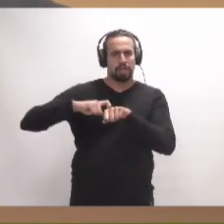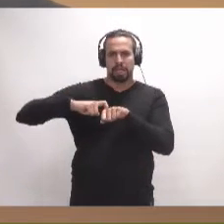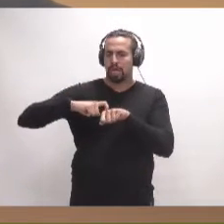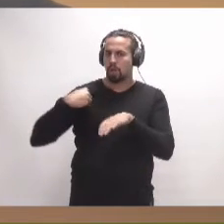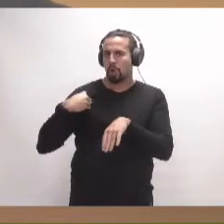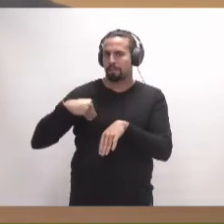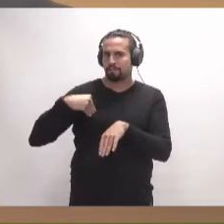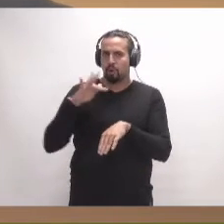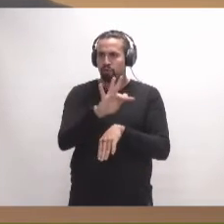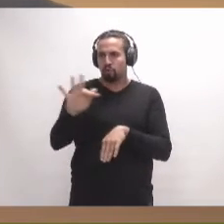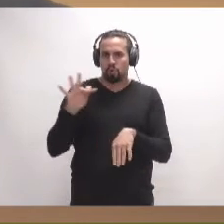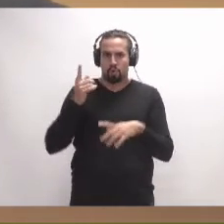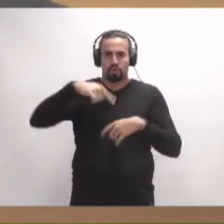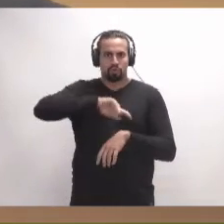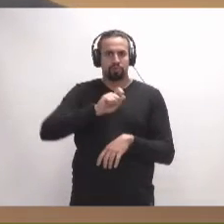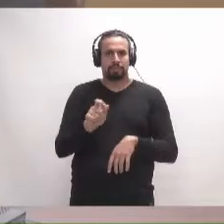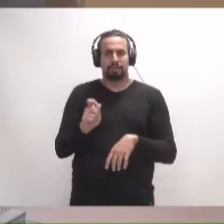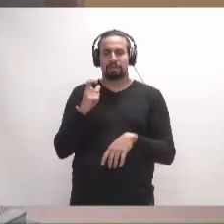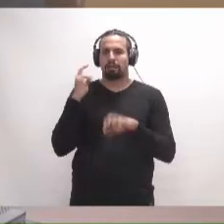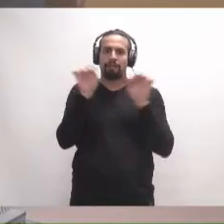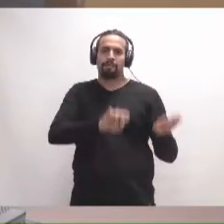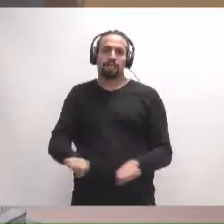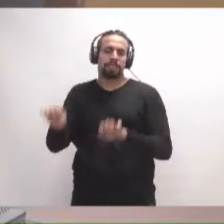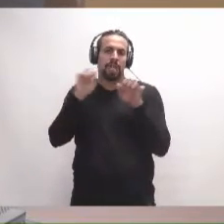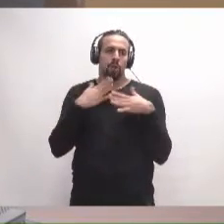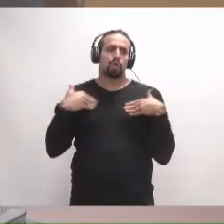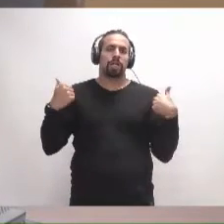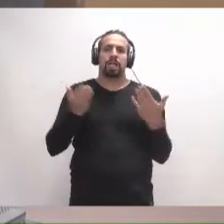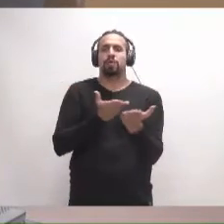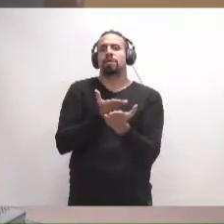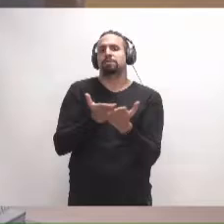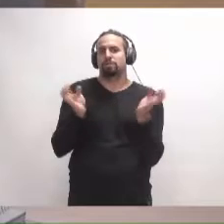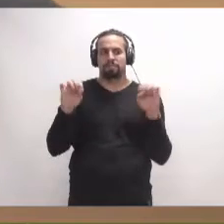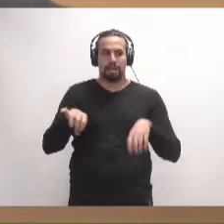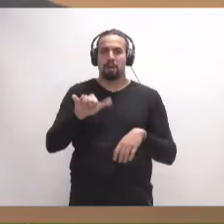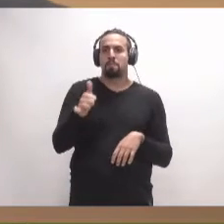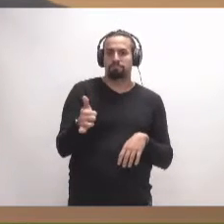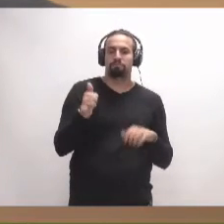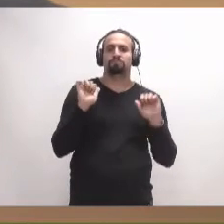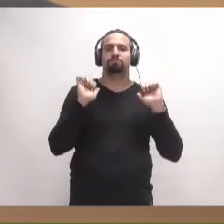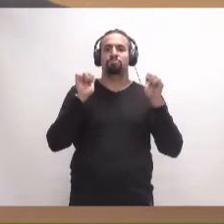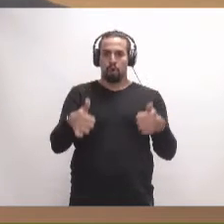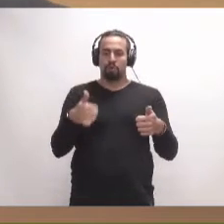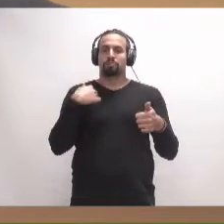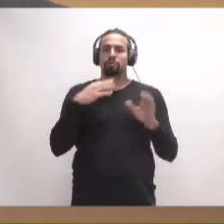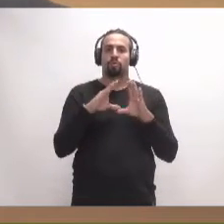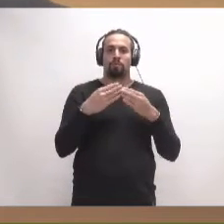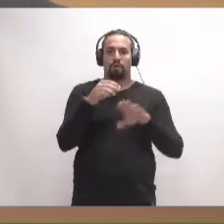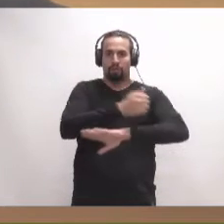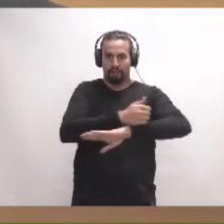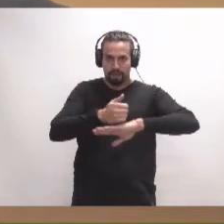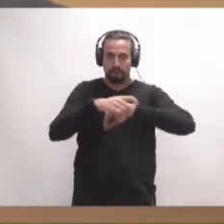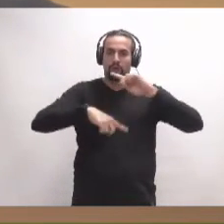establecer el mismo turno que hacemos habitualmente en cualquier defensa de una moción. Empezaremos por el grupo Ciudadanos y